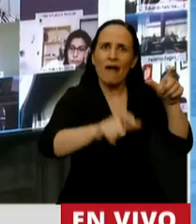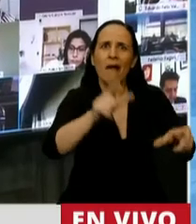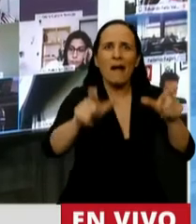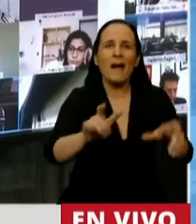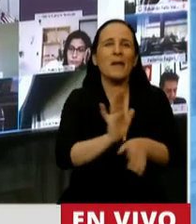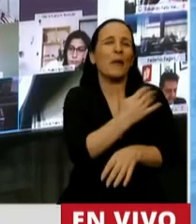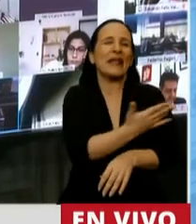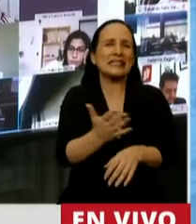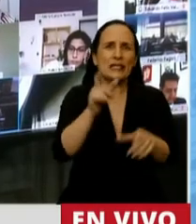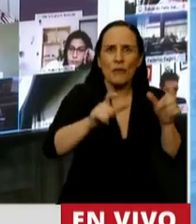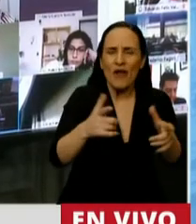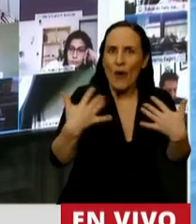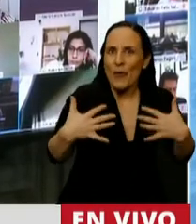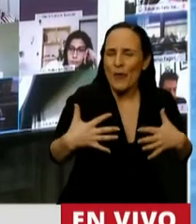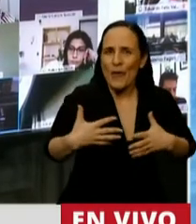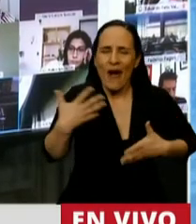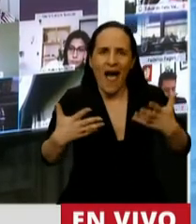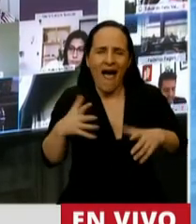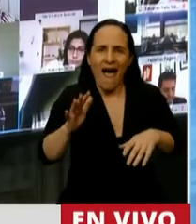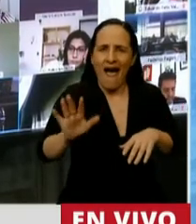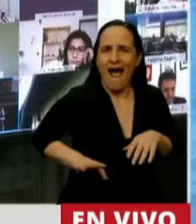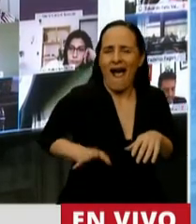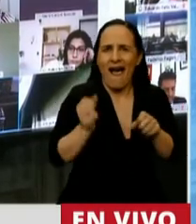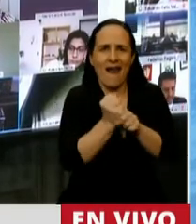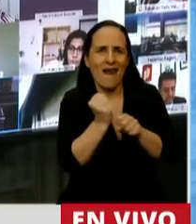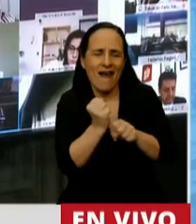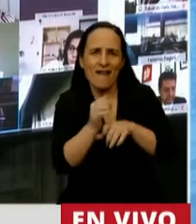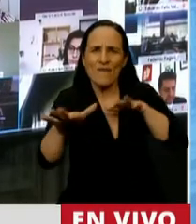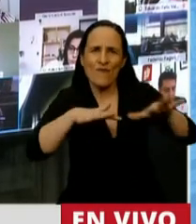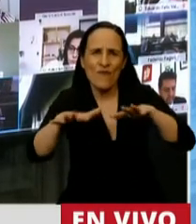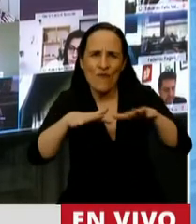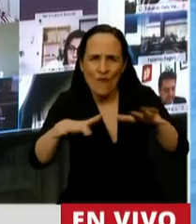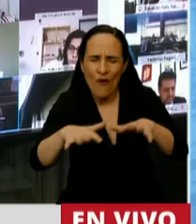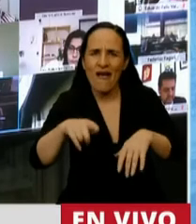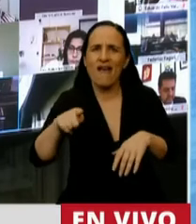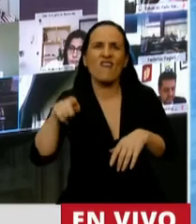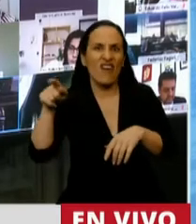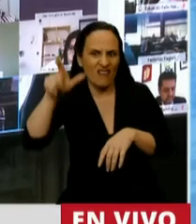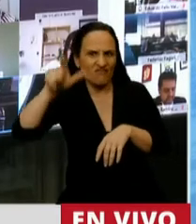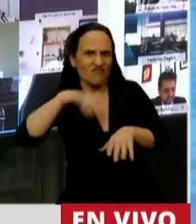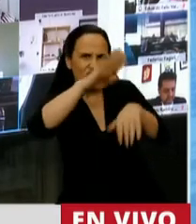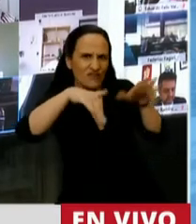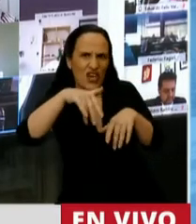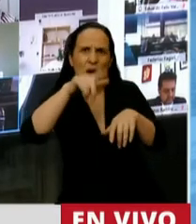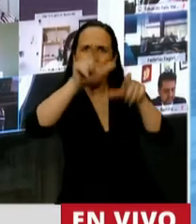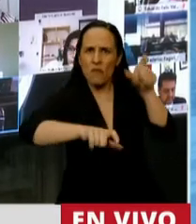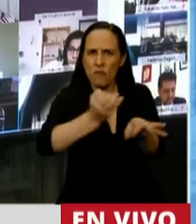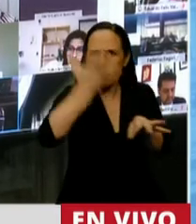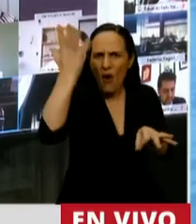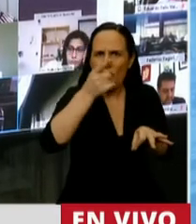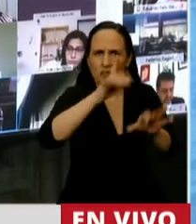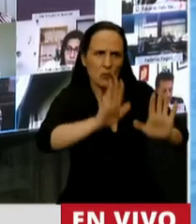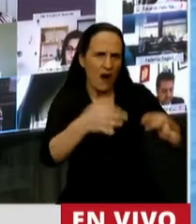equipo de gobierno, convocó a gente proba, a gente preparada y por eso pudo